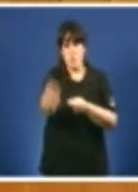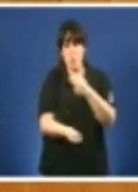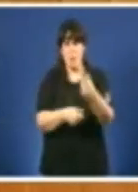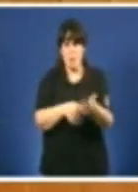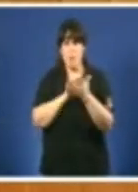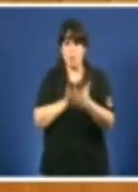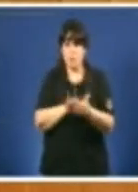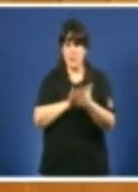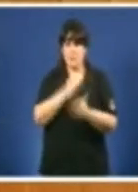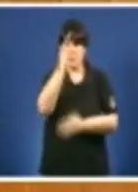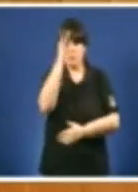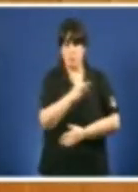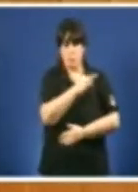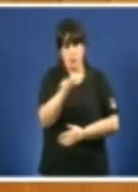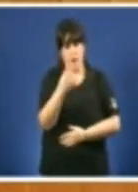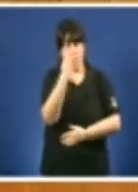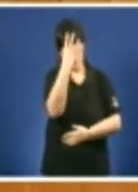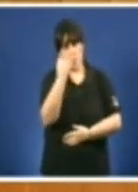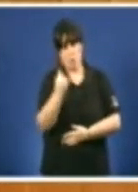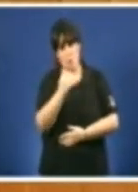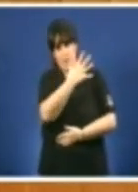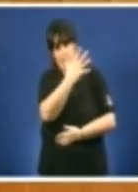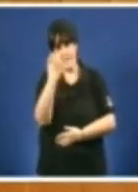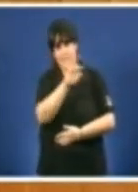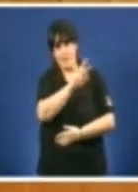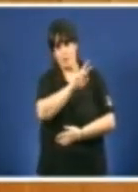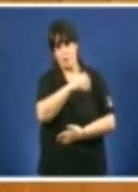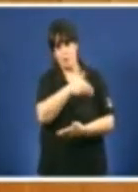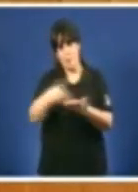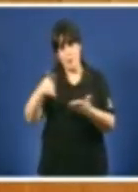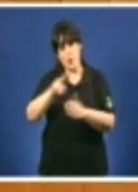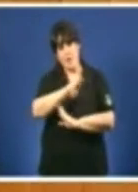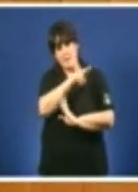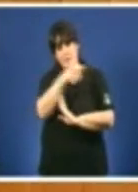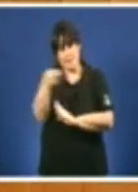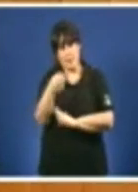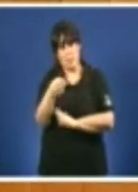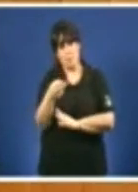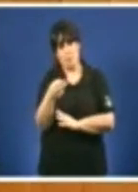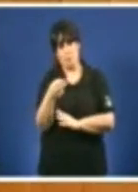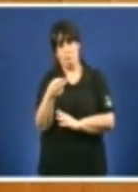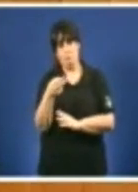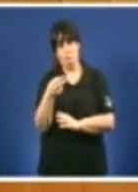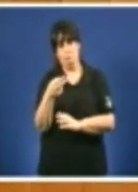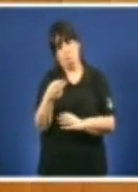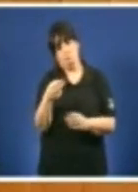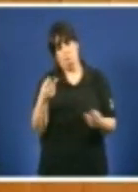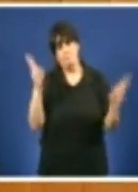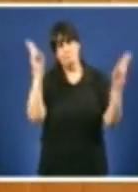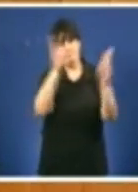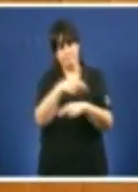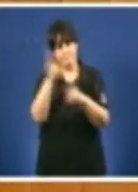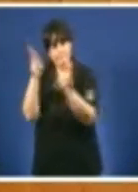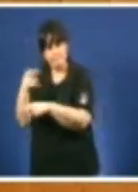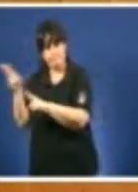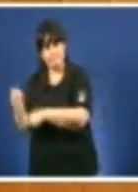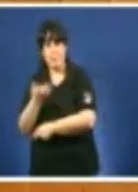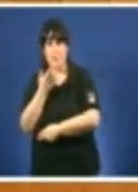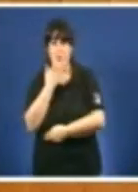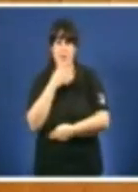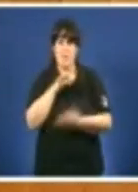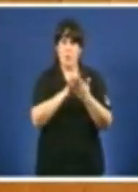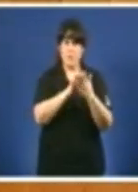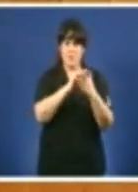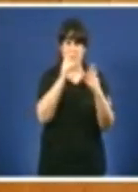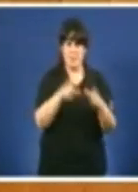montante aproximado de 4.000 millóns de euros Haberá supresión de servicios Os servicios sociais non se privatizan Nos